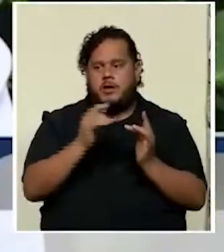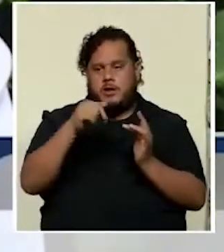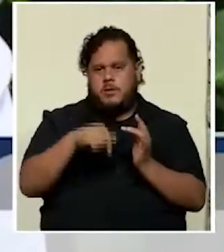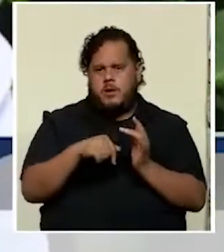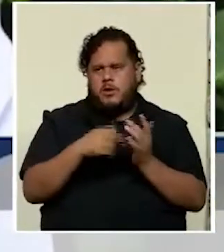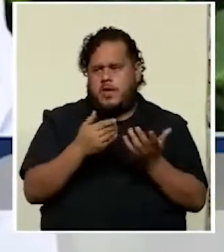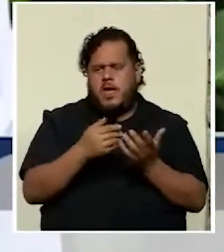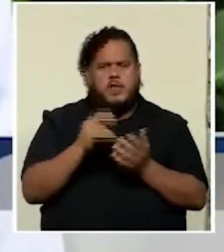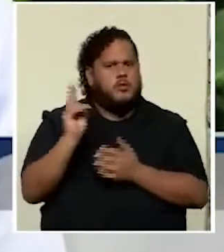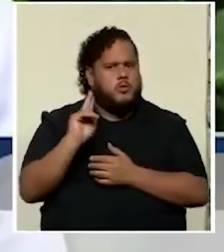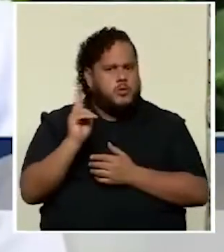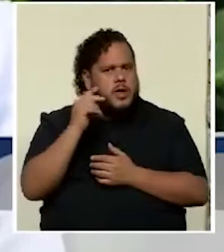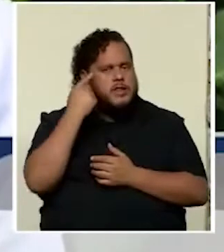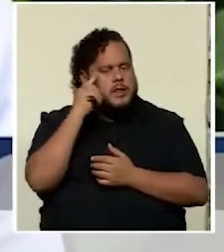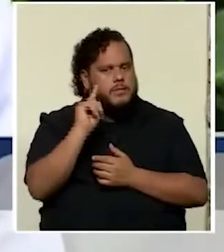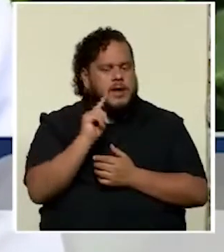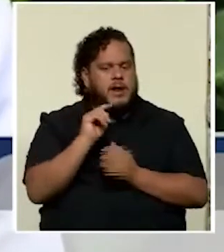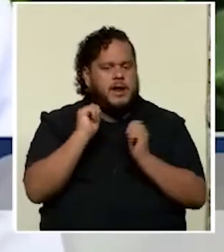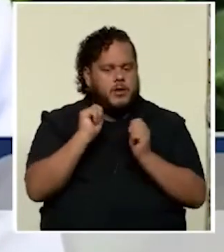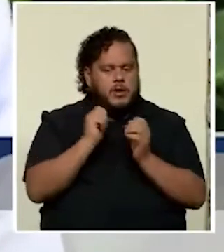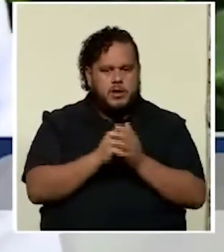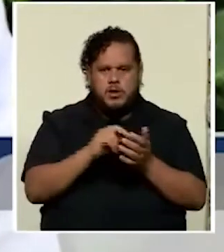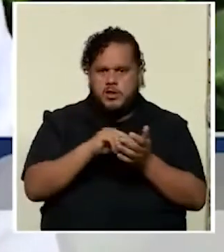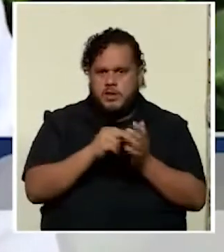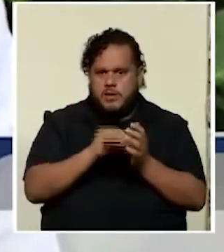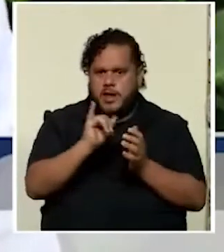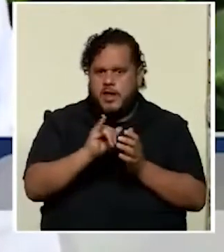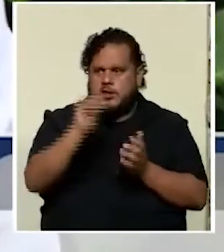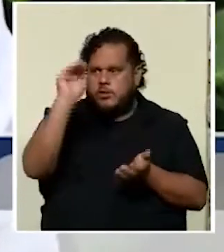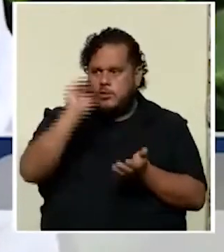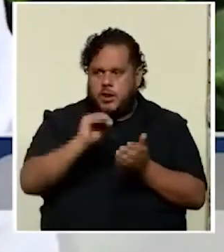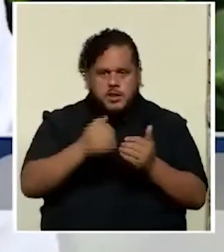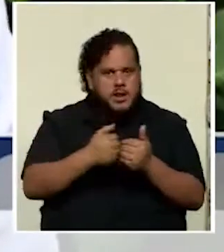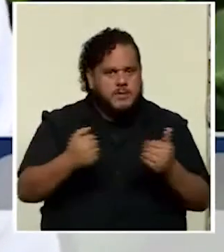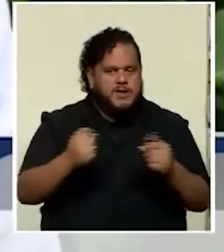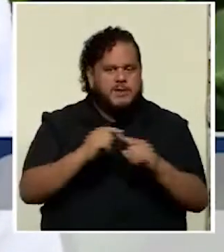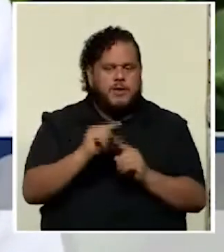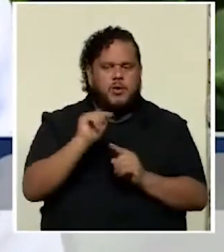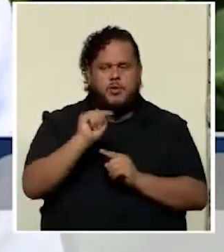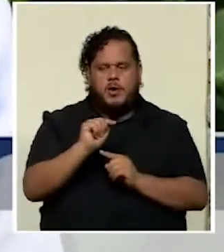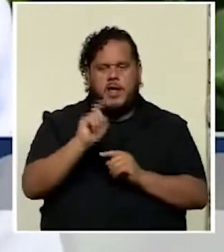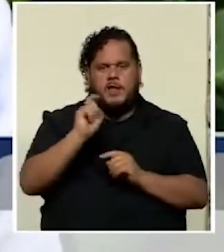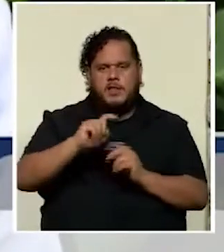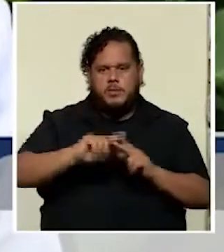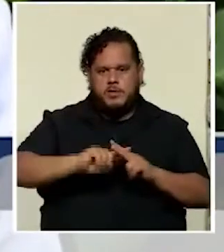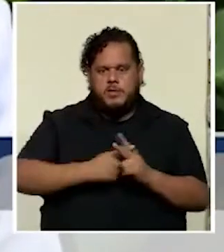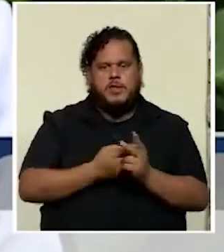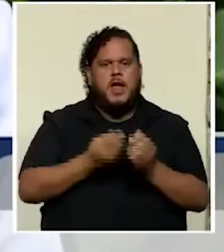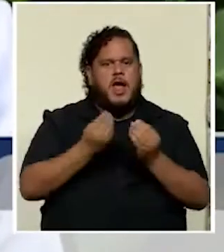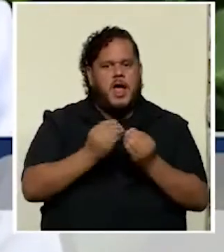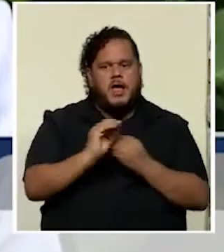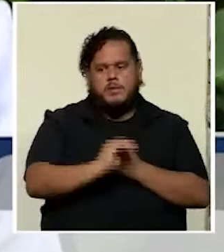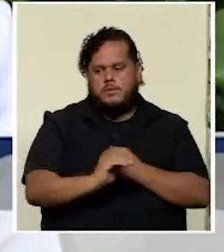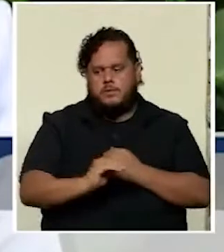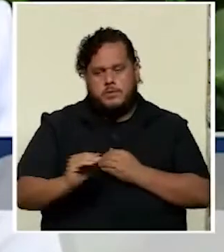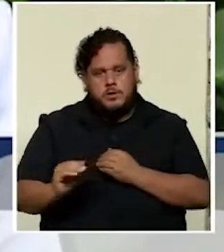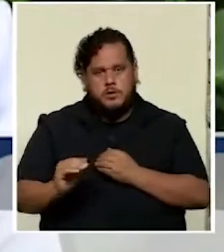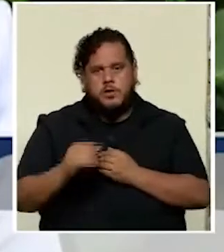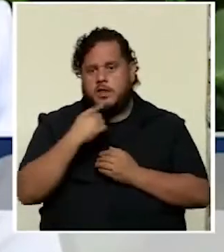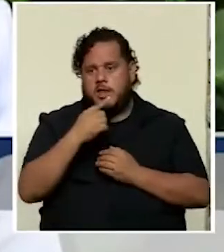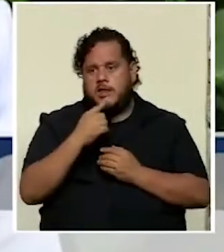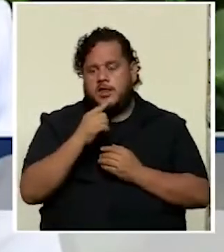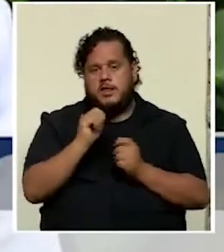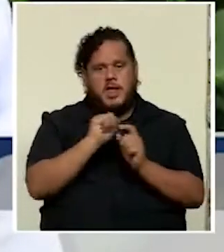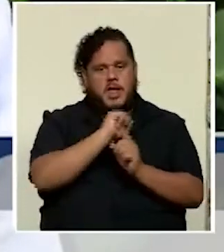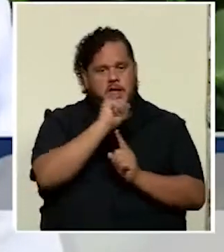la conectividad va a garantizar reducción de la brecha pero por ahí tenemos que comenzar Hay un montón de chiquitos y chiquitas que según dice el Estado